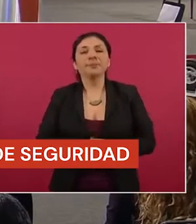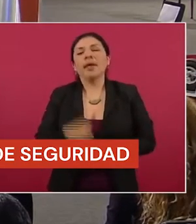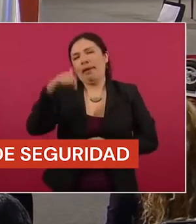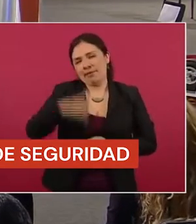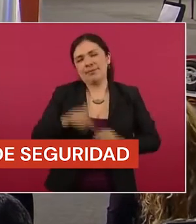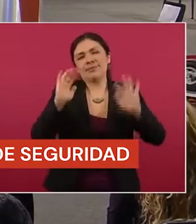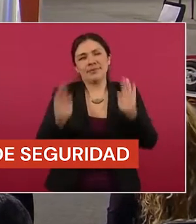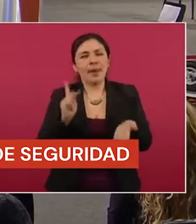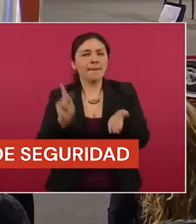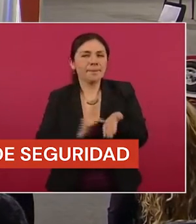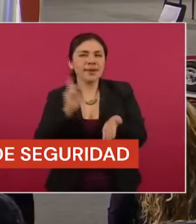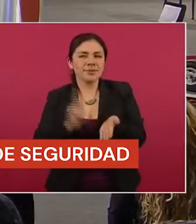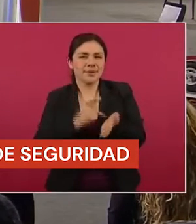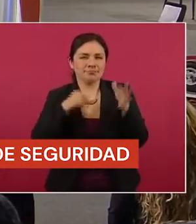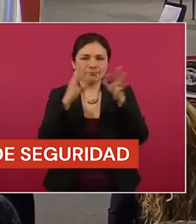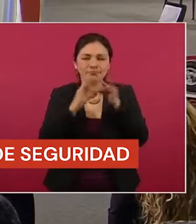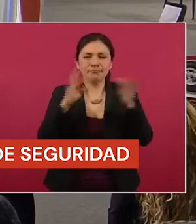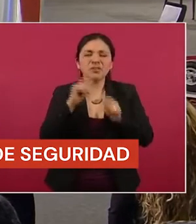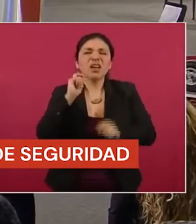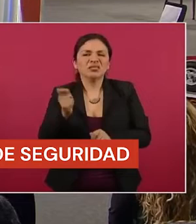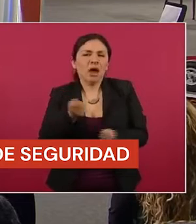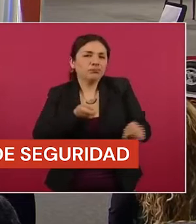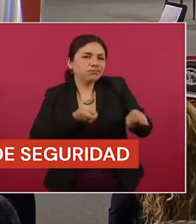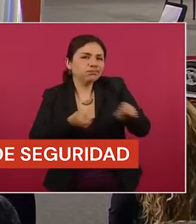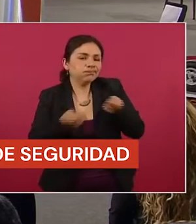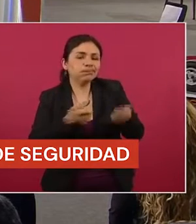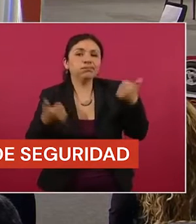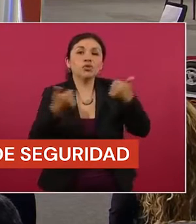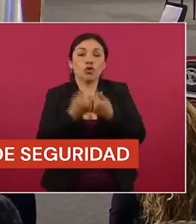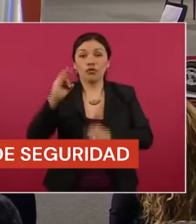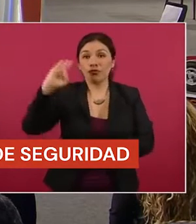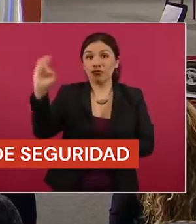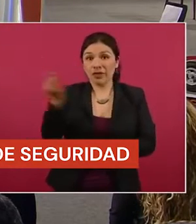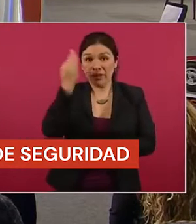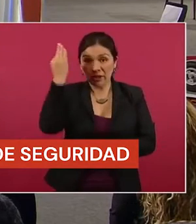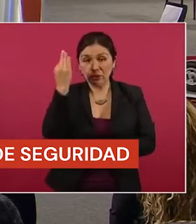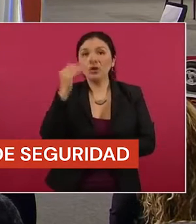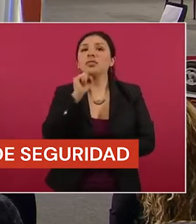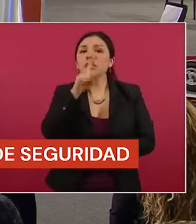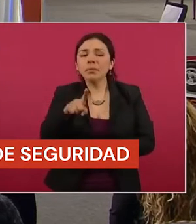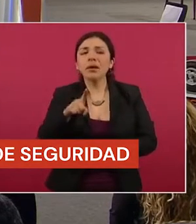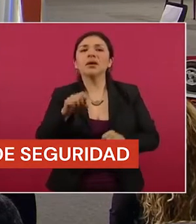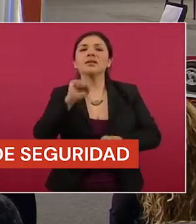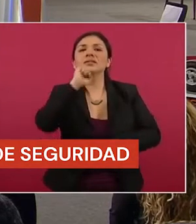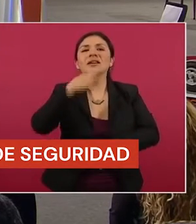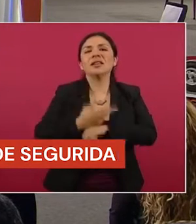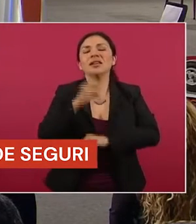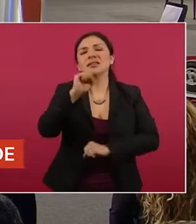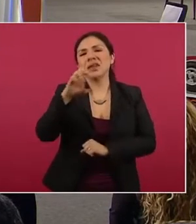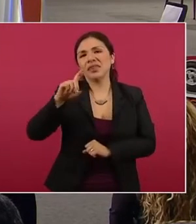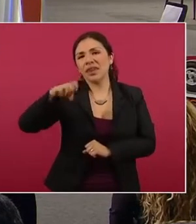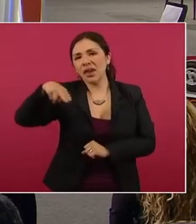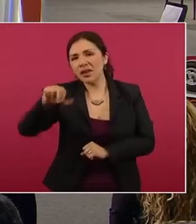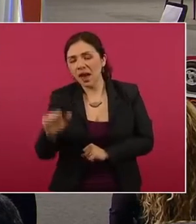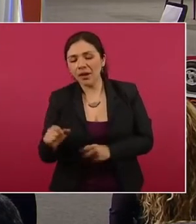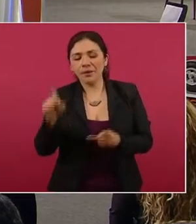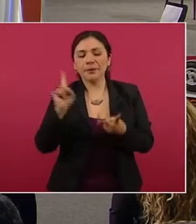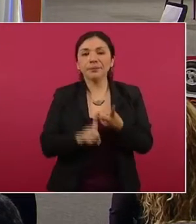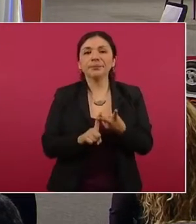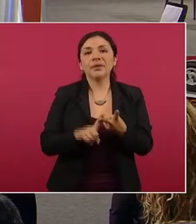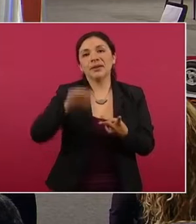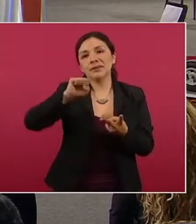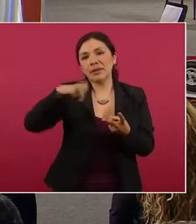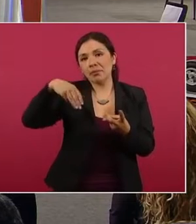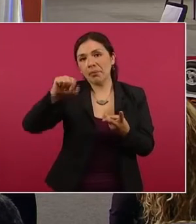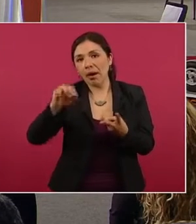es una acción coordinada de la federación a través de la Secretaría de la Defensa Nacional, de la Secretaría